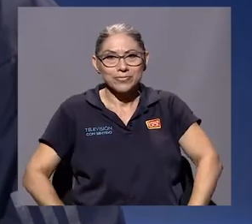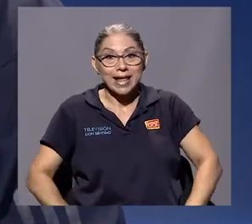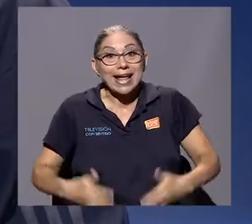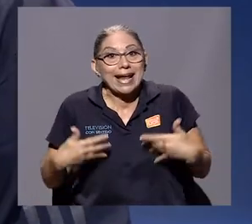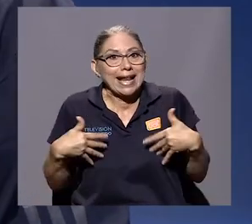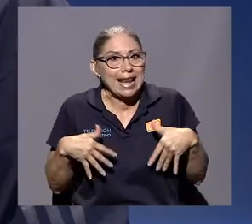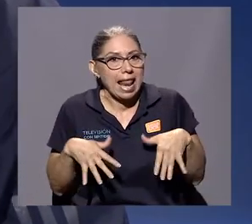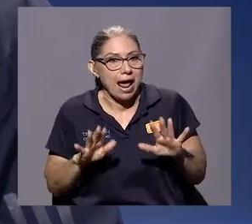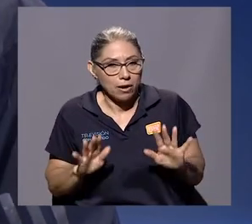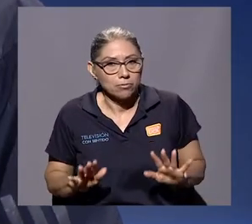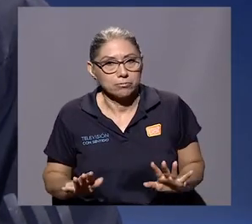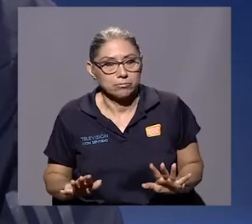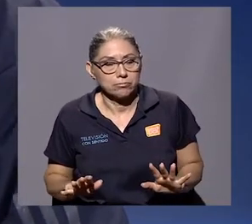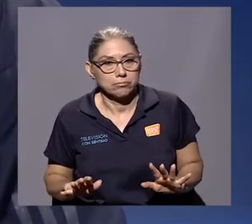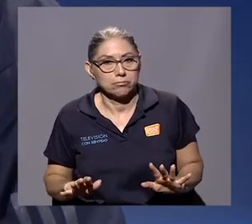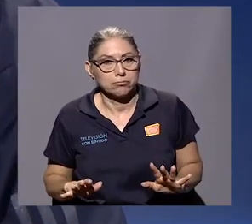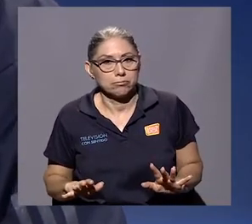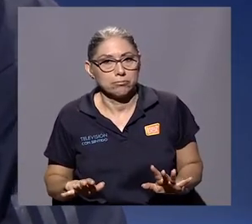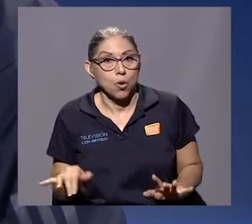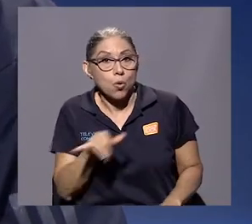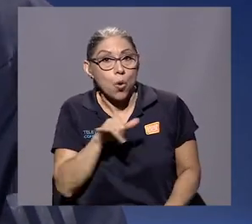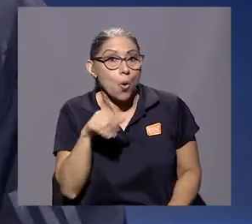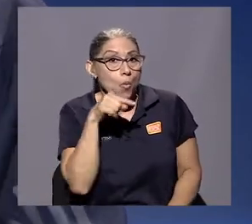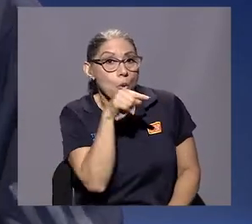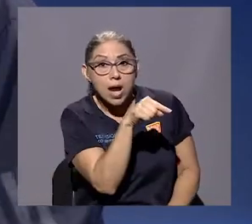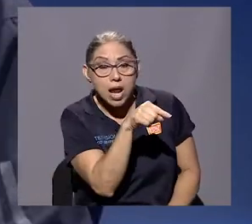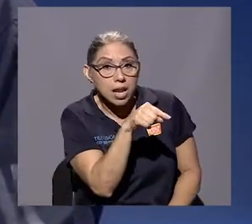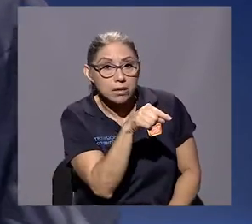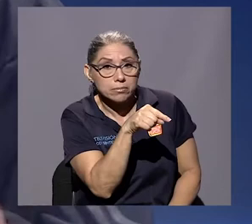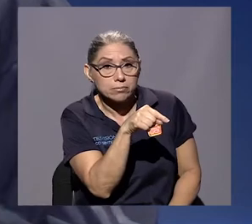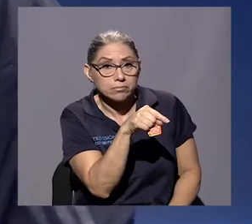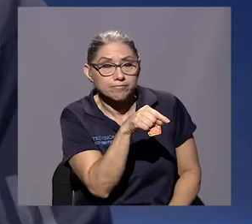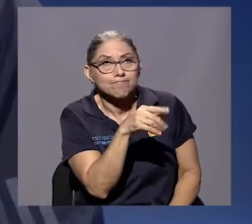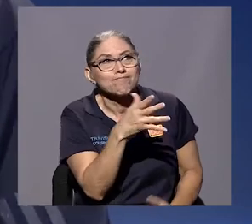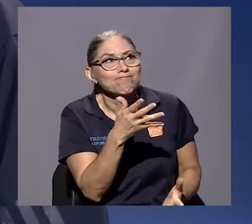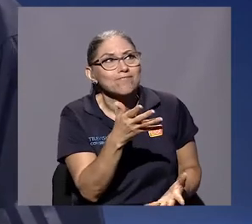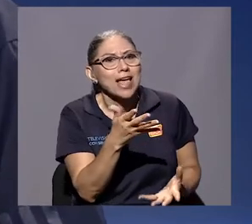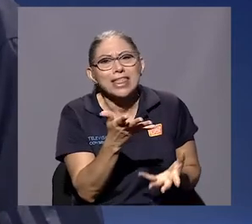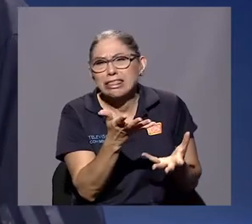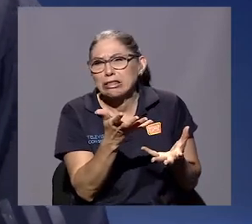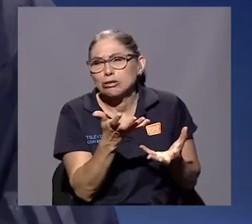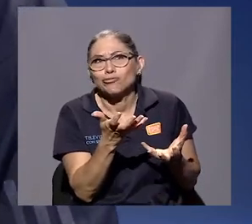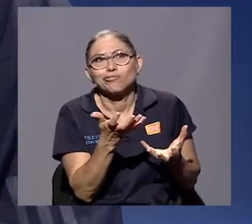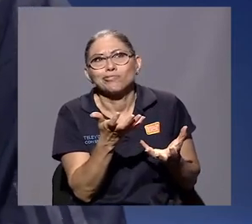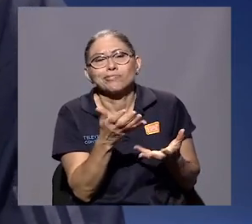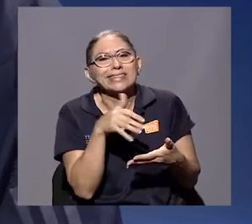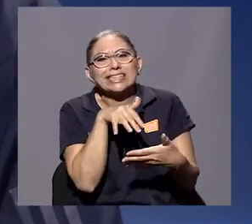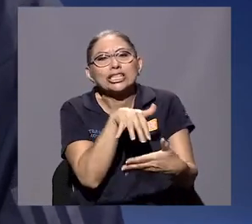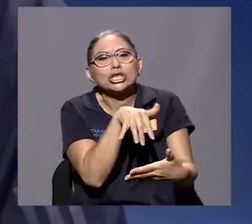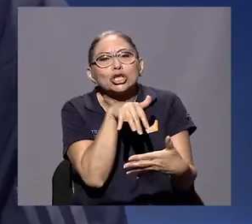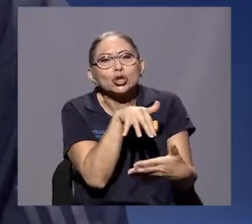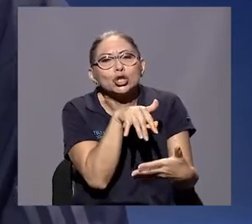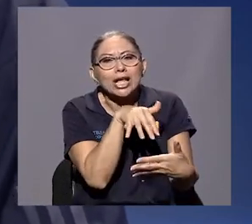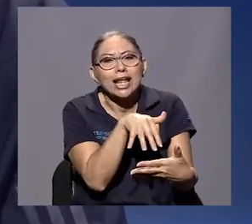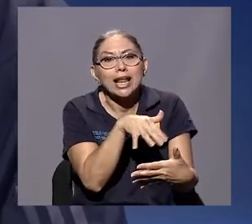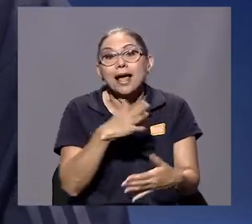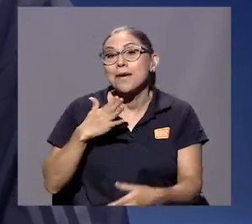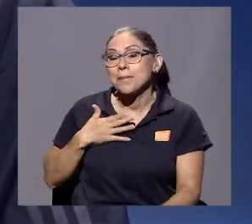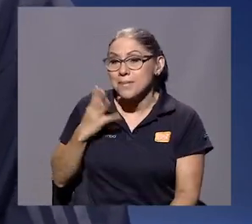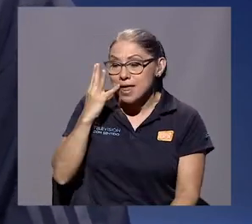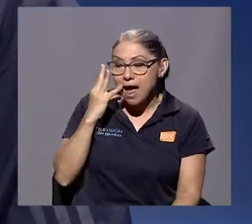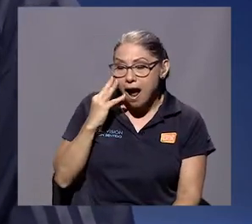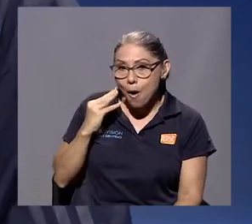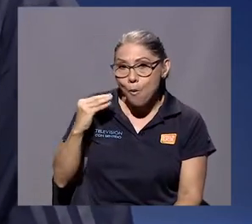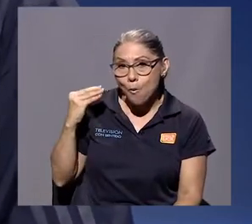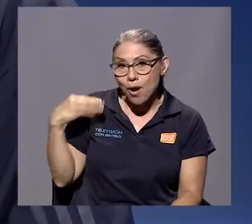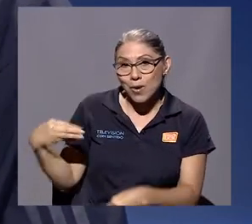que como él se negaba o se resistía a estudiar, mi abuelo lo ponía